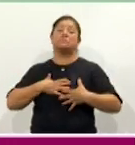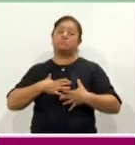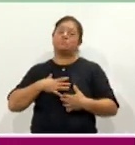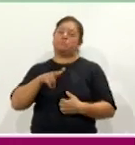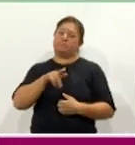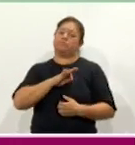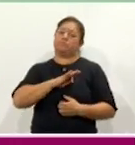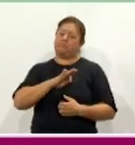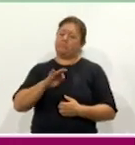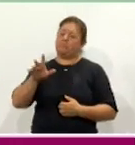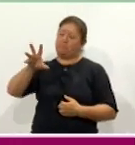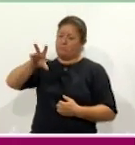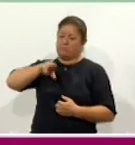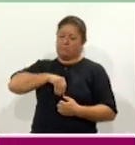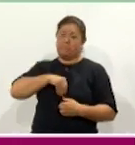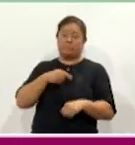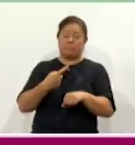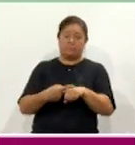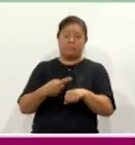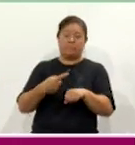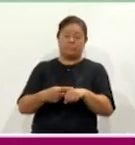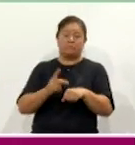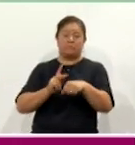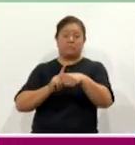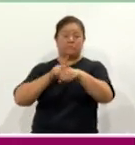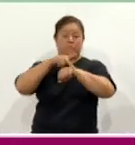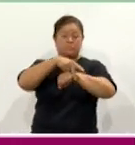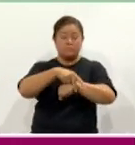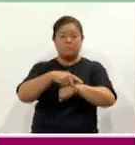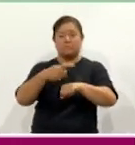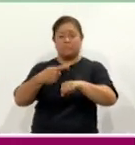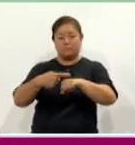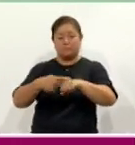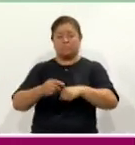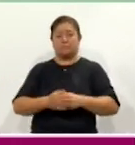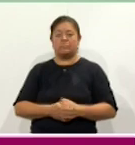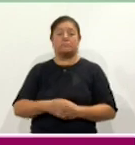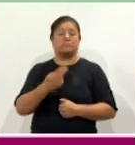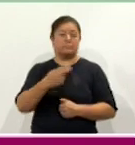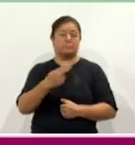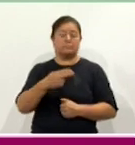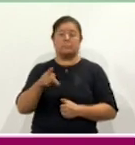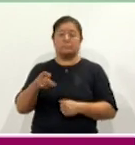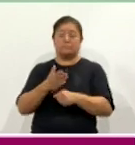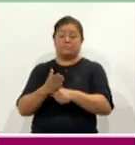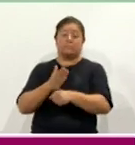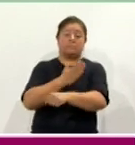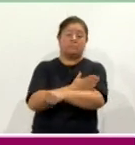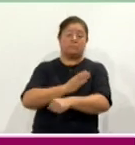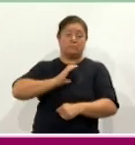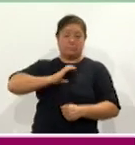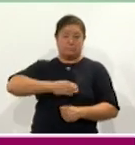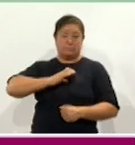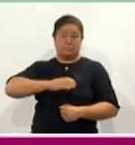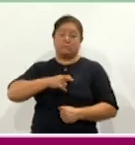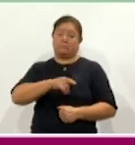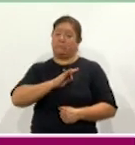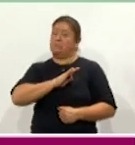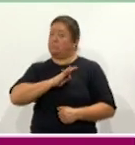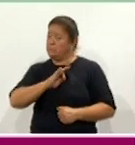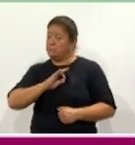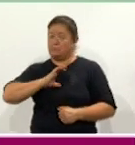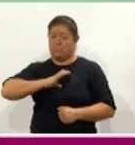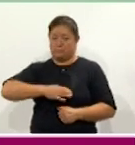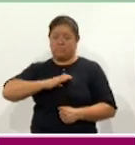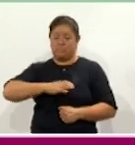los trastornos a nivel de la piel que se llaman las lesiones precancerosas que pueden dar lugar a cáncer de cualquier